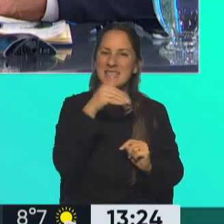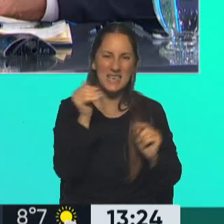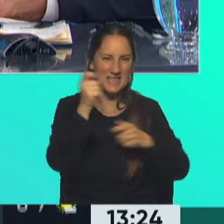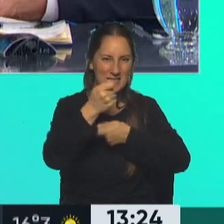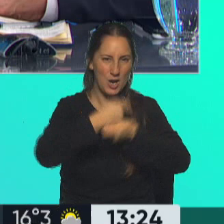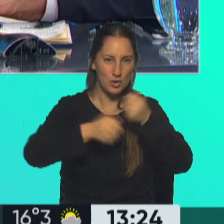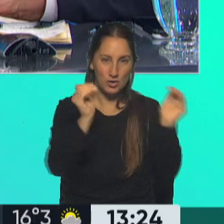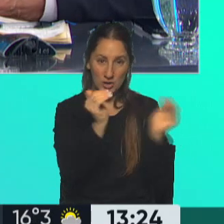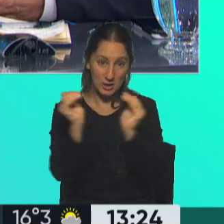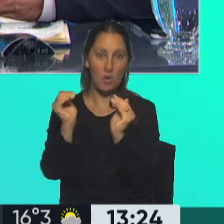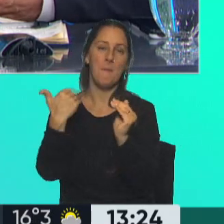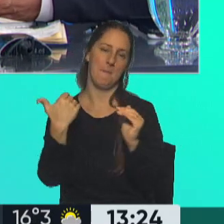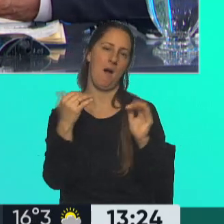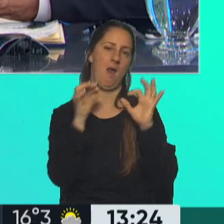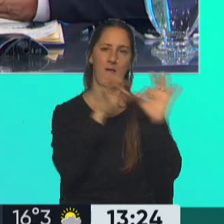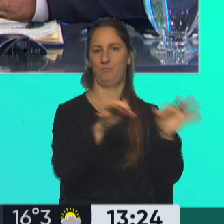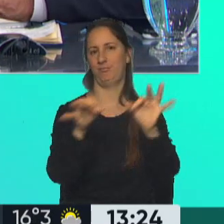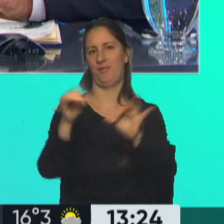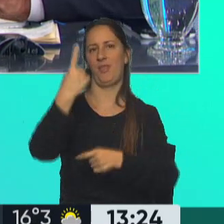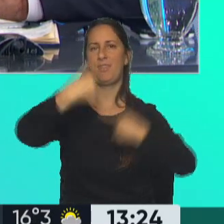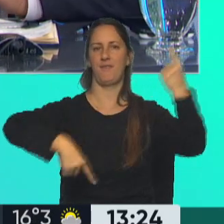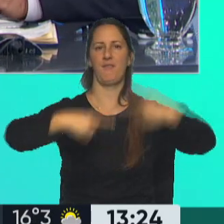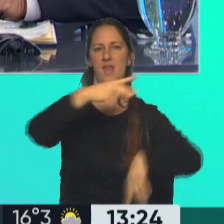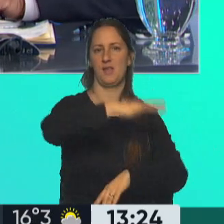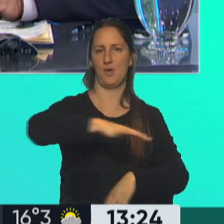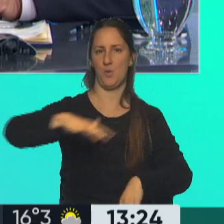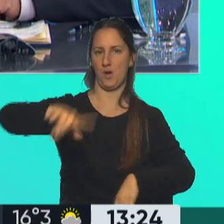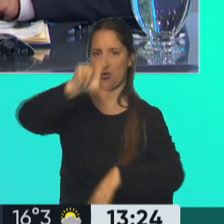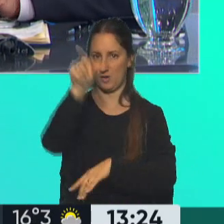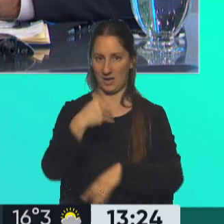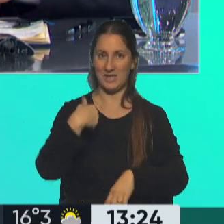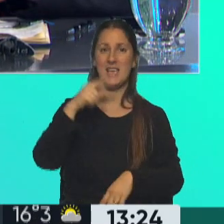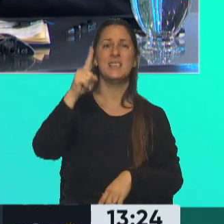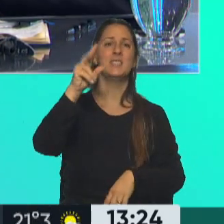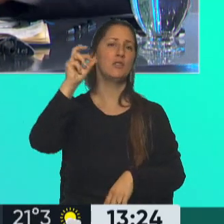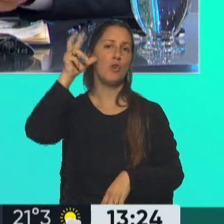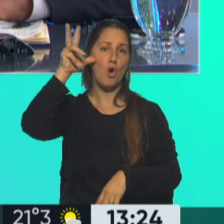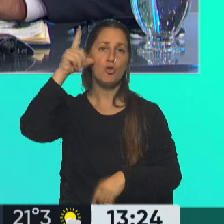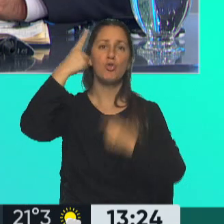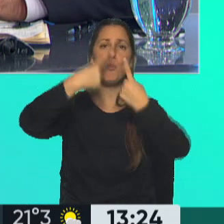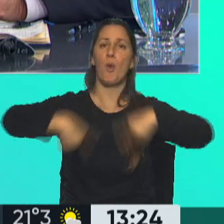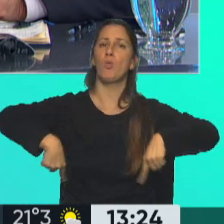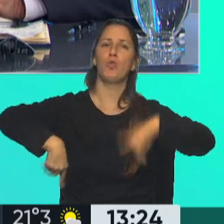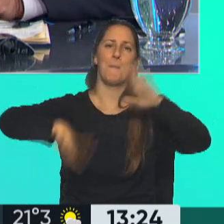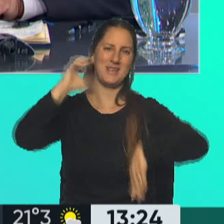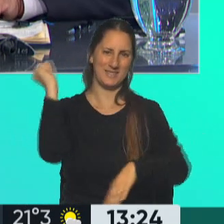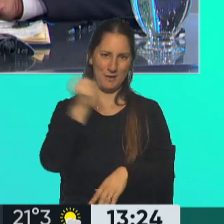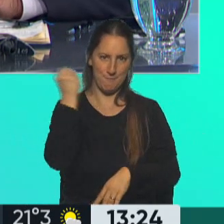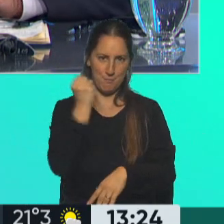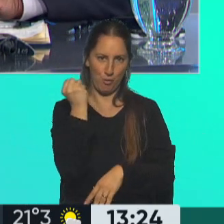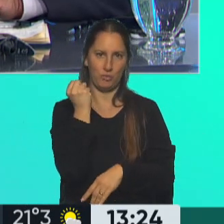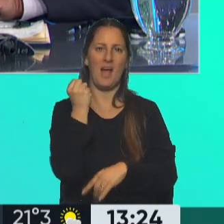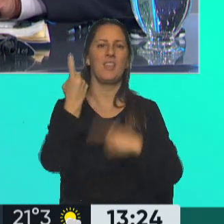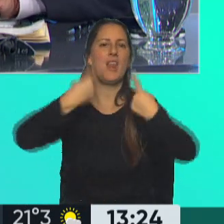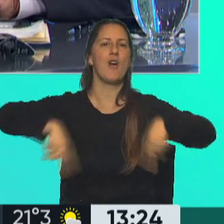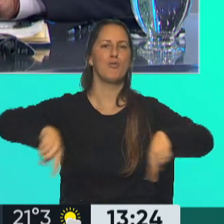este acuerdo que permita llegar a los distintos barrios del país. 108 productos que van a incluir los productos principales de la canasta